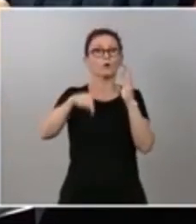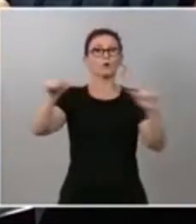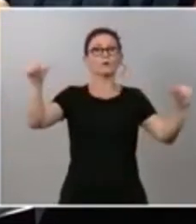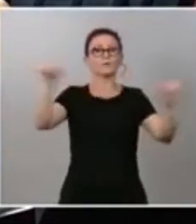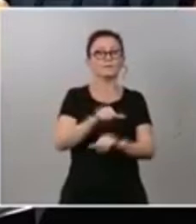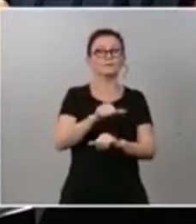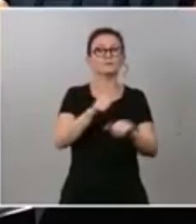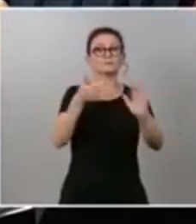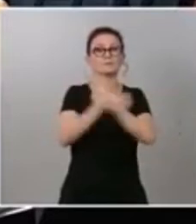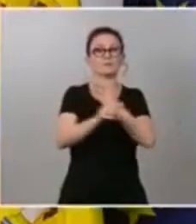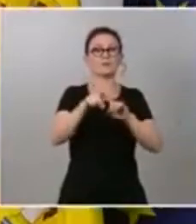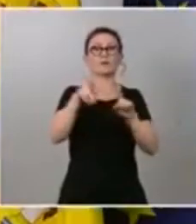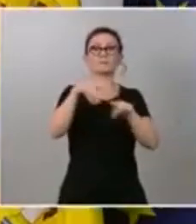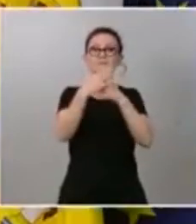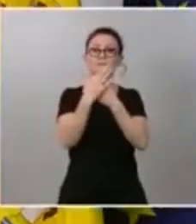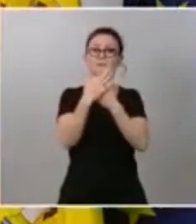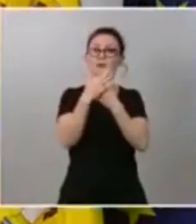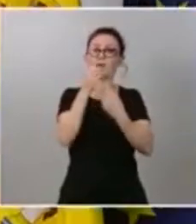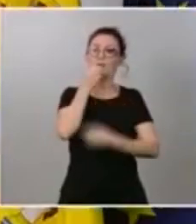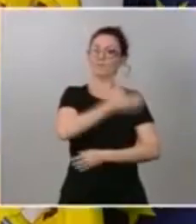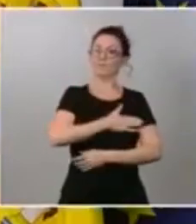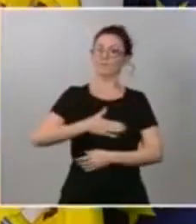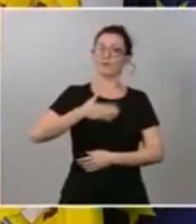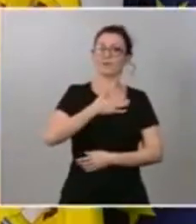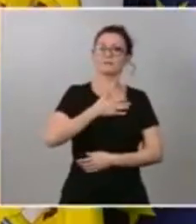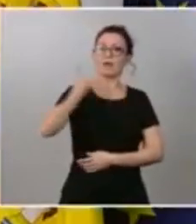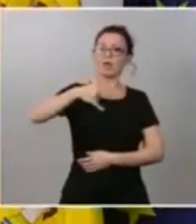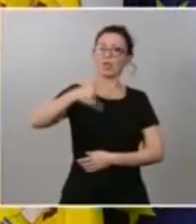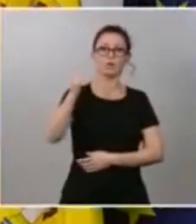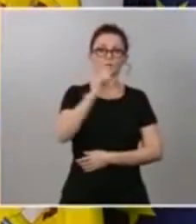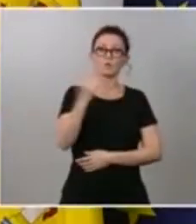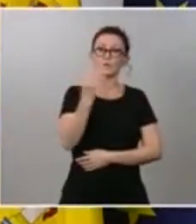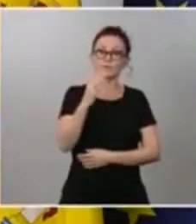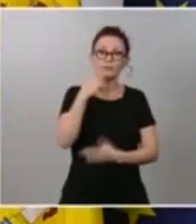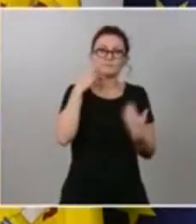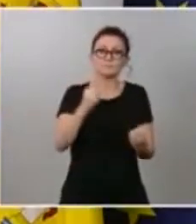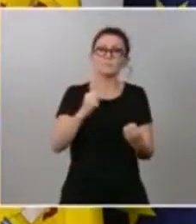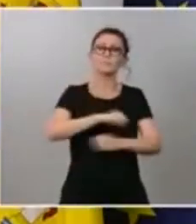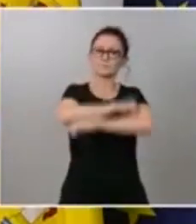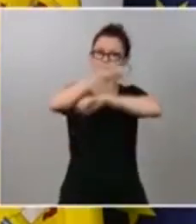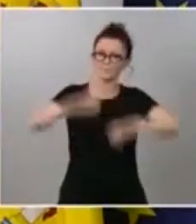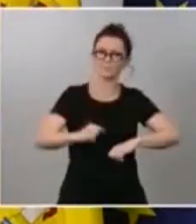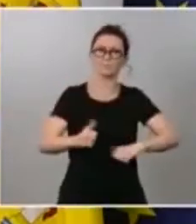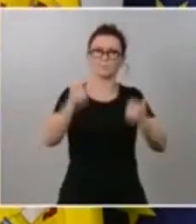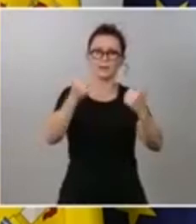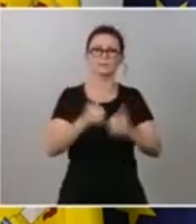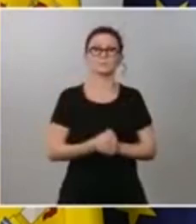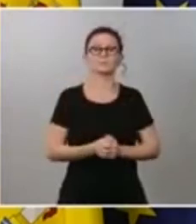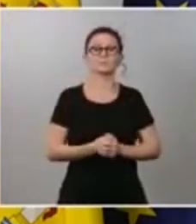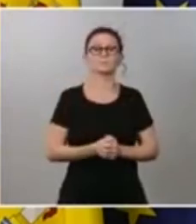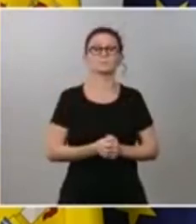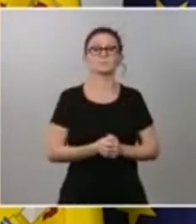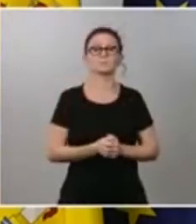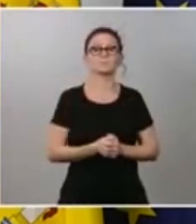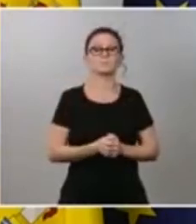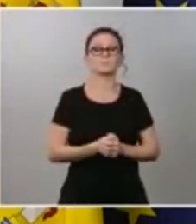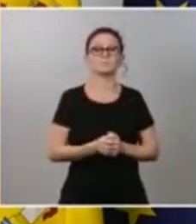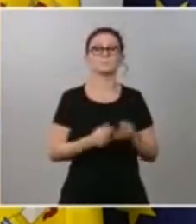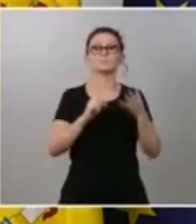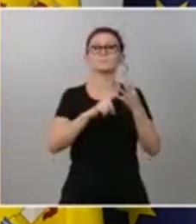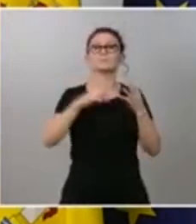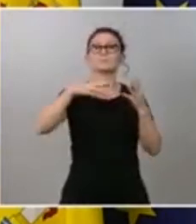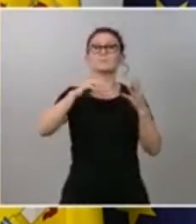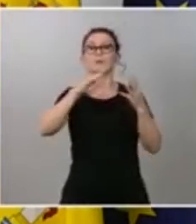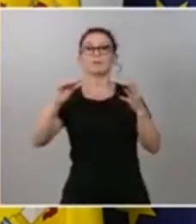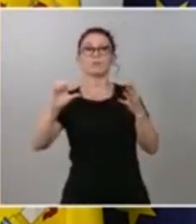enteble tenemos que salir con una sanidad más fuerte y en relación con el MEDE que yo no sé muy bien cuál es